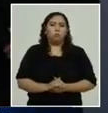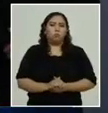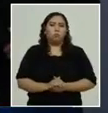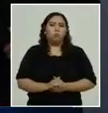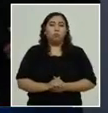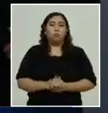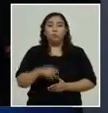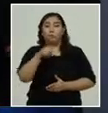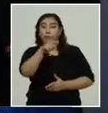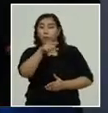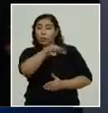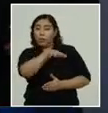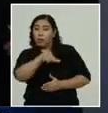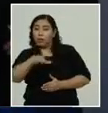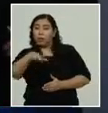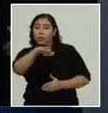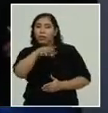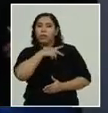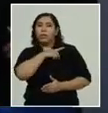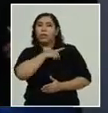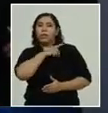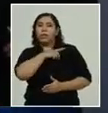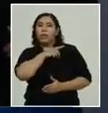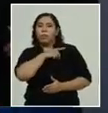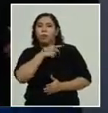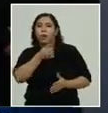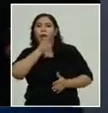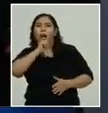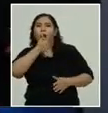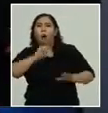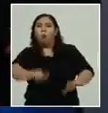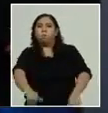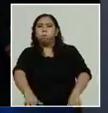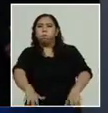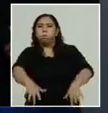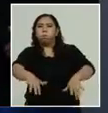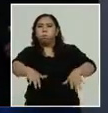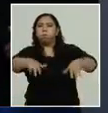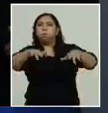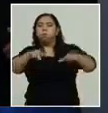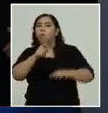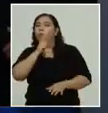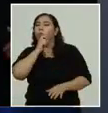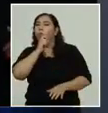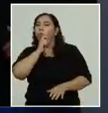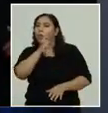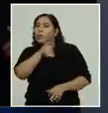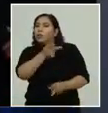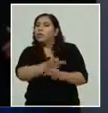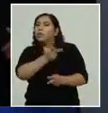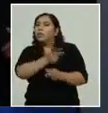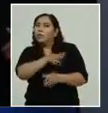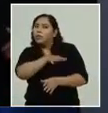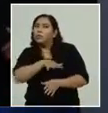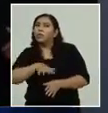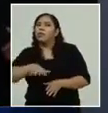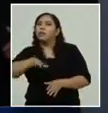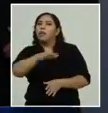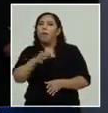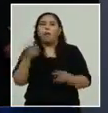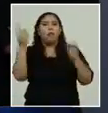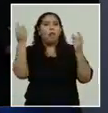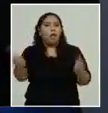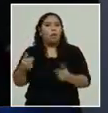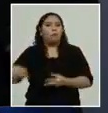zonas que son zonas de riesgo. Y queremos tenerlos